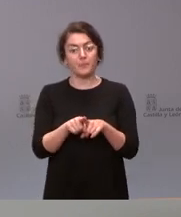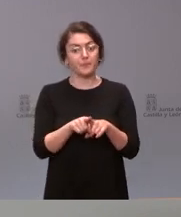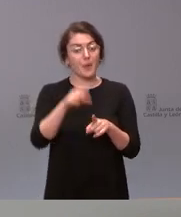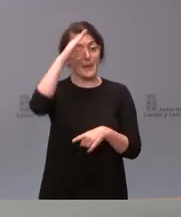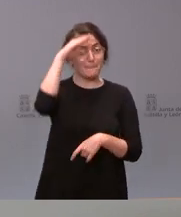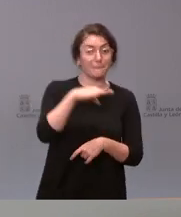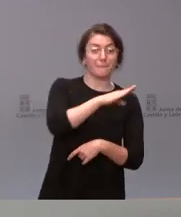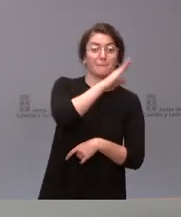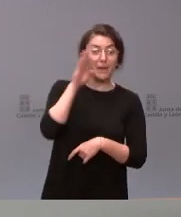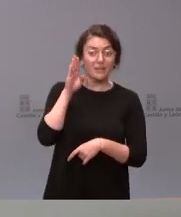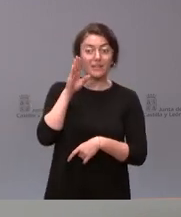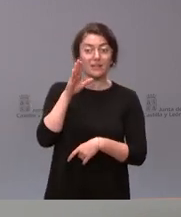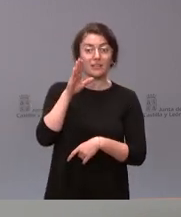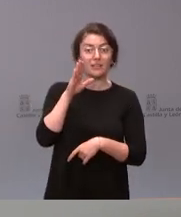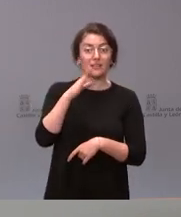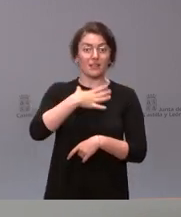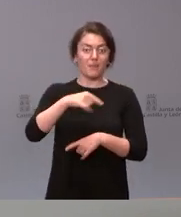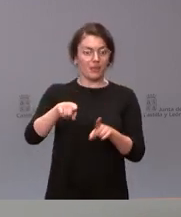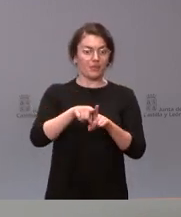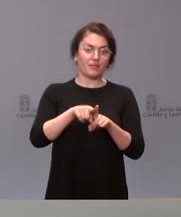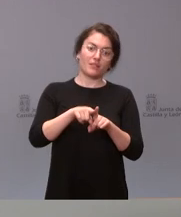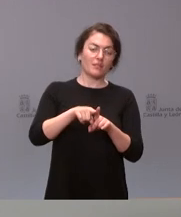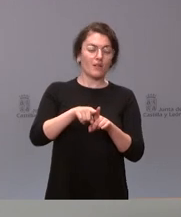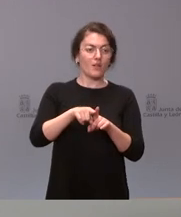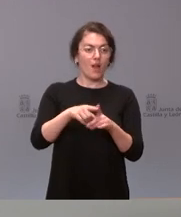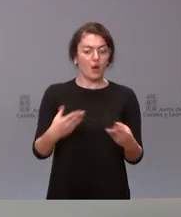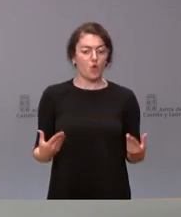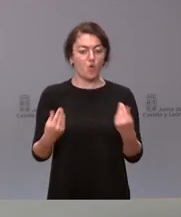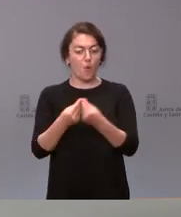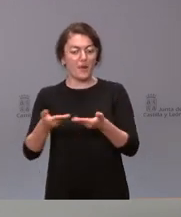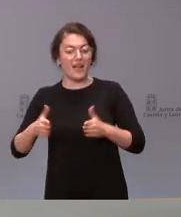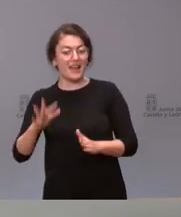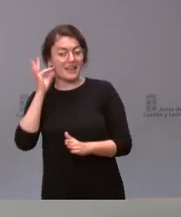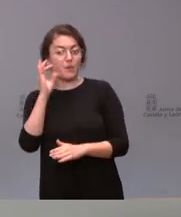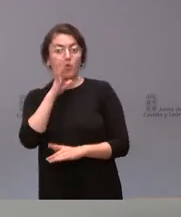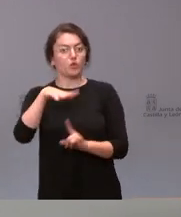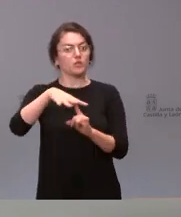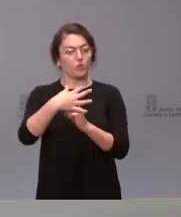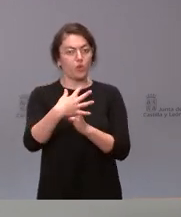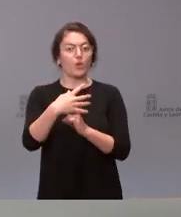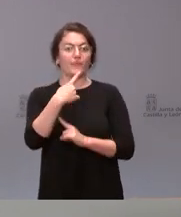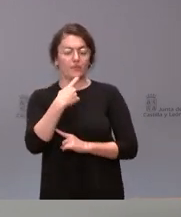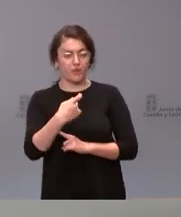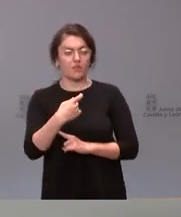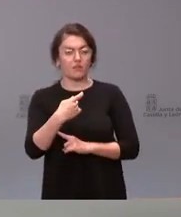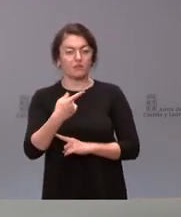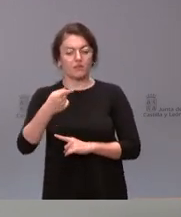de acompañar a sus hijas en esos momentos tan complicados y en esa toma de decisión.